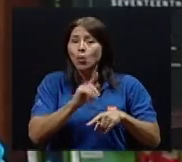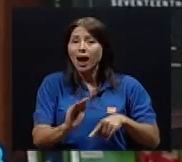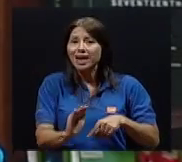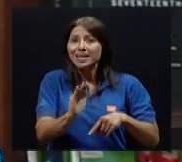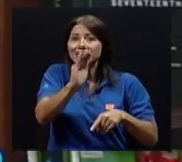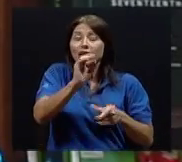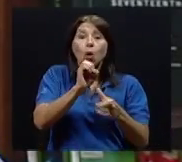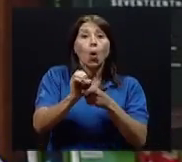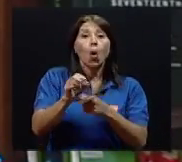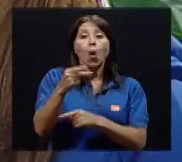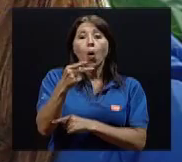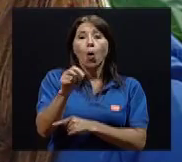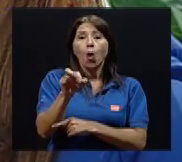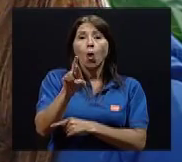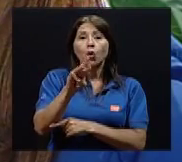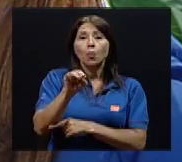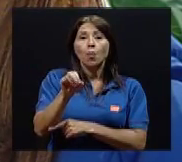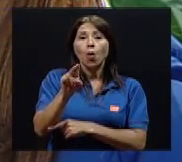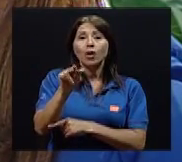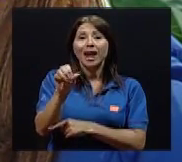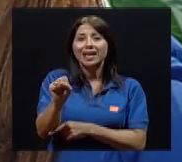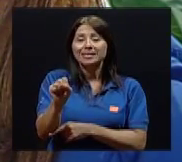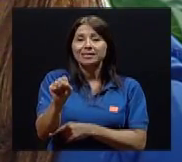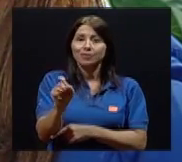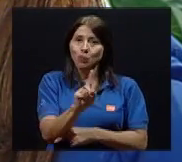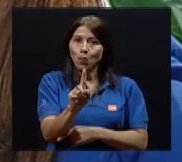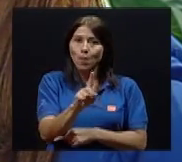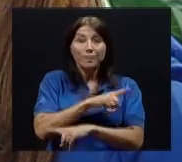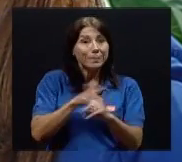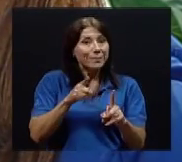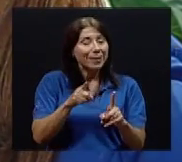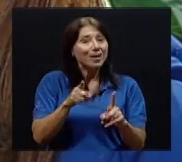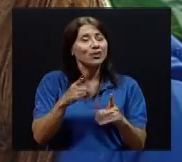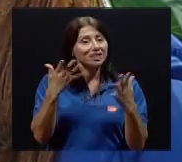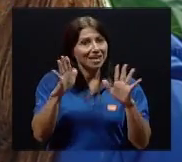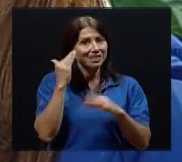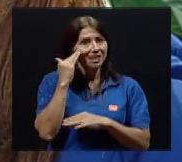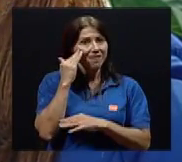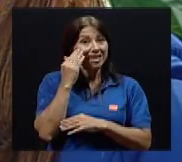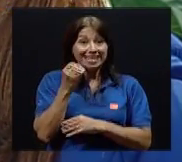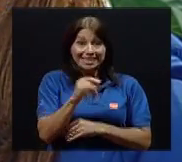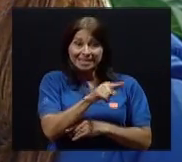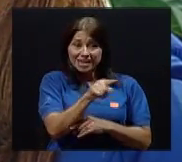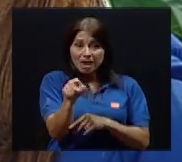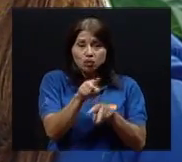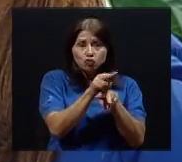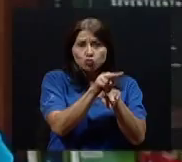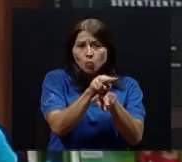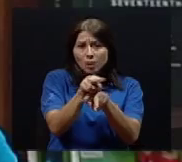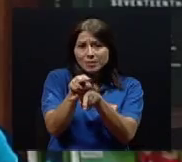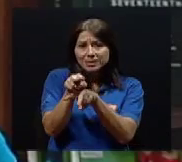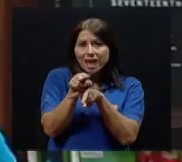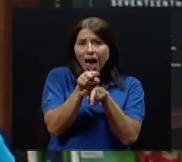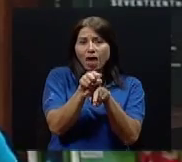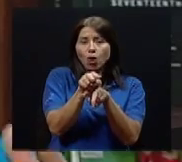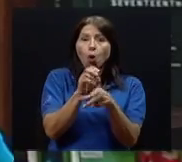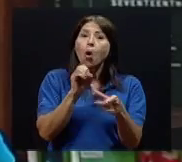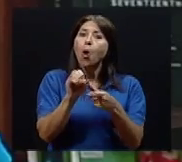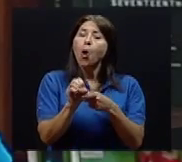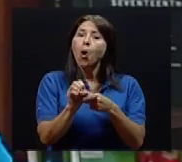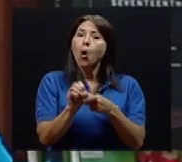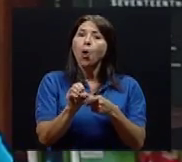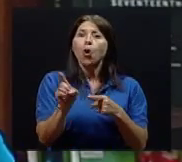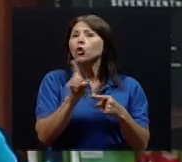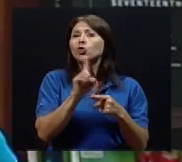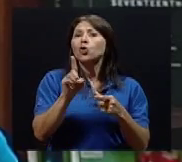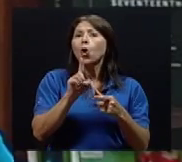que a nivel hormonal, ¿qué pasa? Si se ha demostrado que si es de manera supervisada y cargas submáximas, que quieren decir